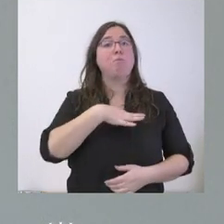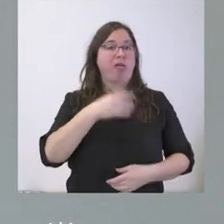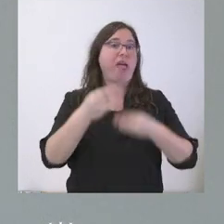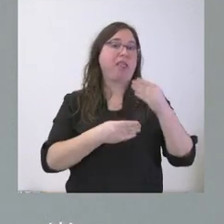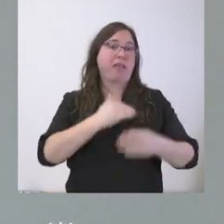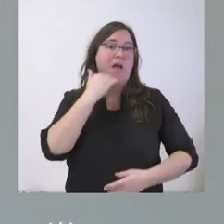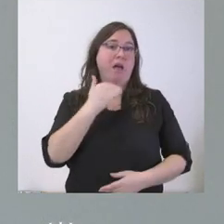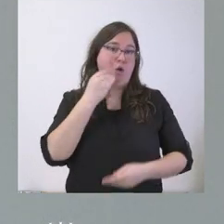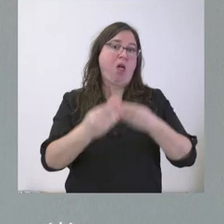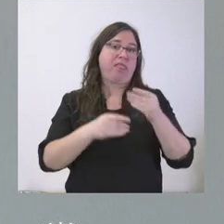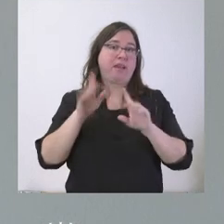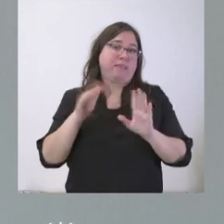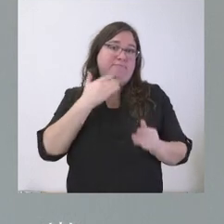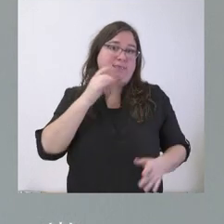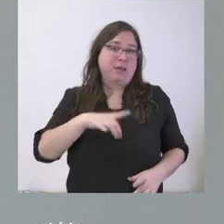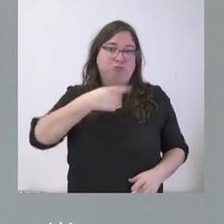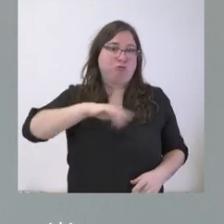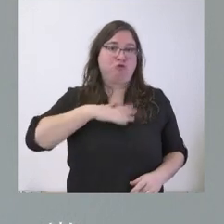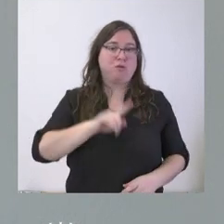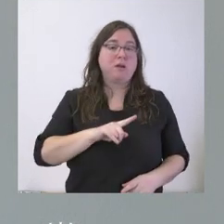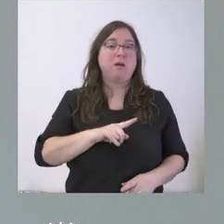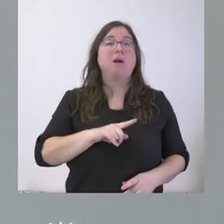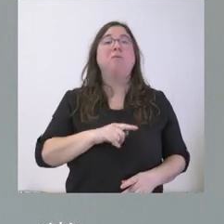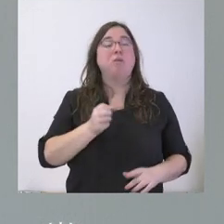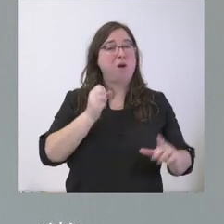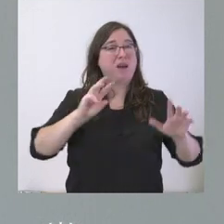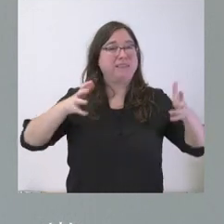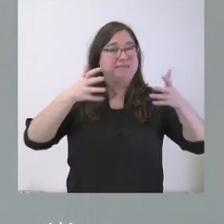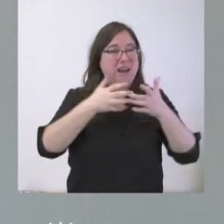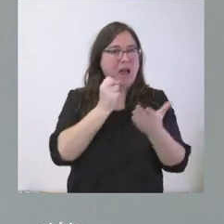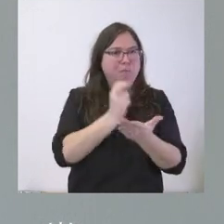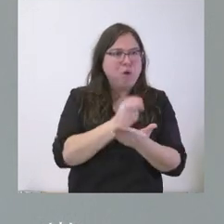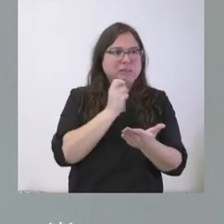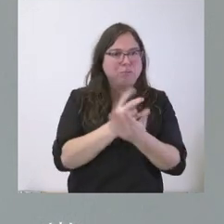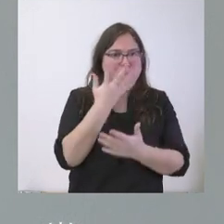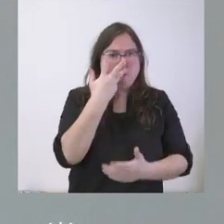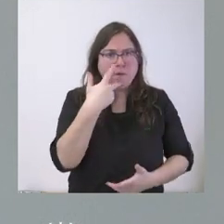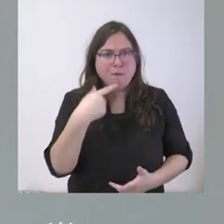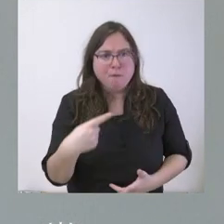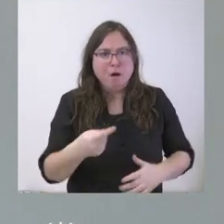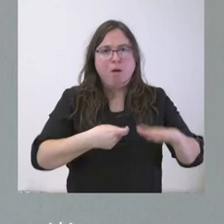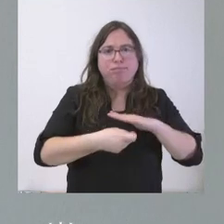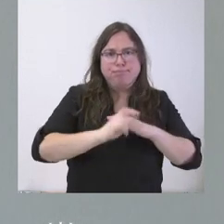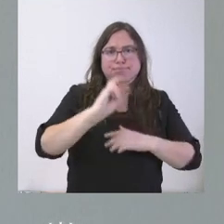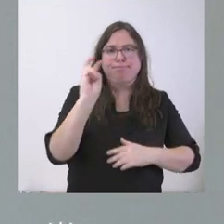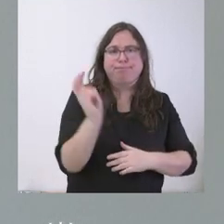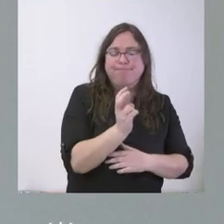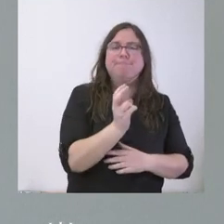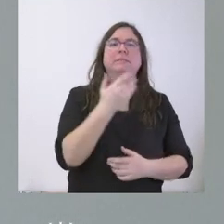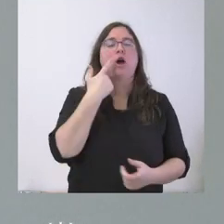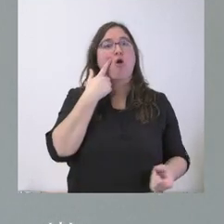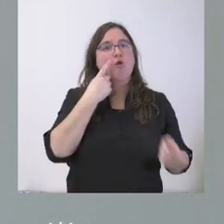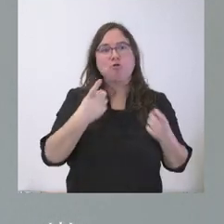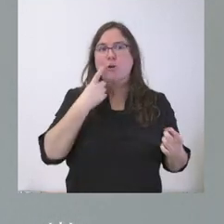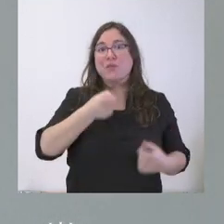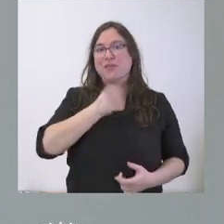ejercerla, porque es un juego que ha crecido mucho en los últimos tiempos, que genera mucha inquietud, que el control siempre